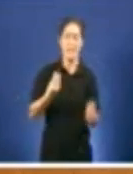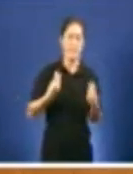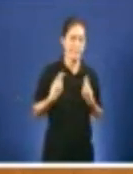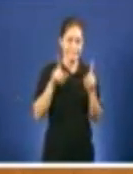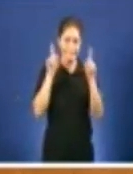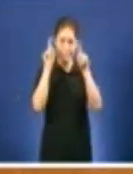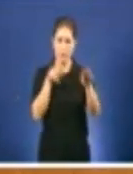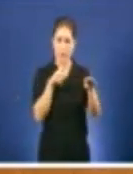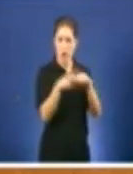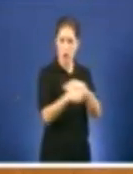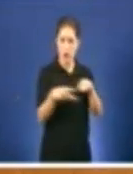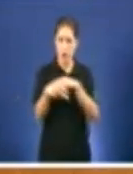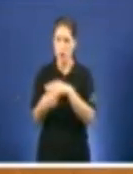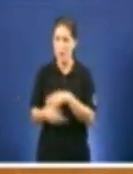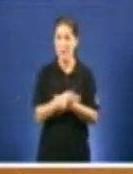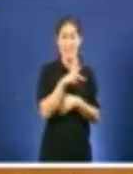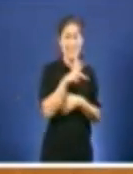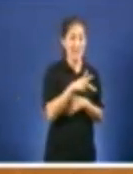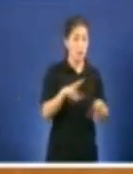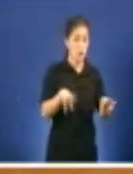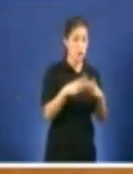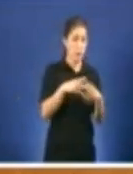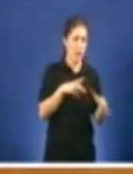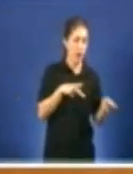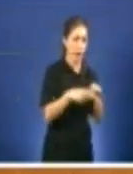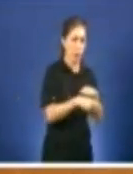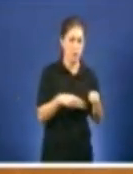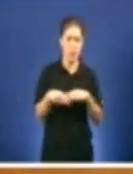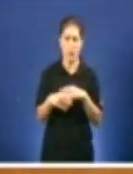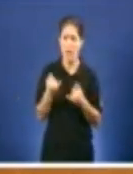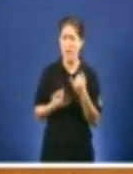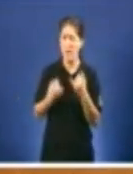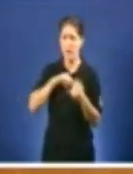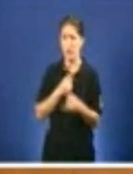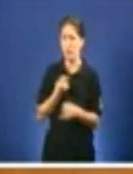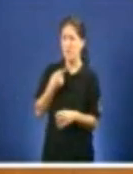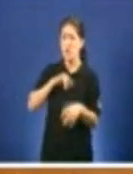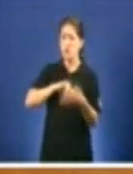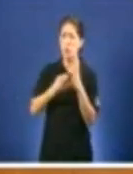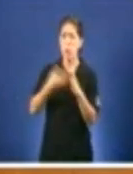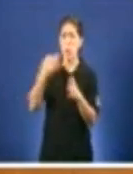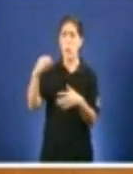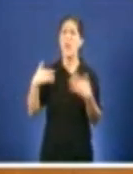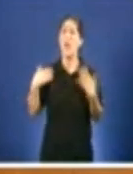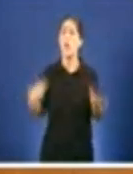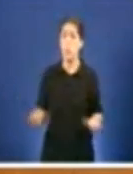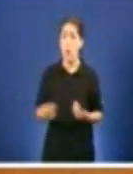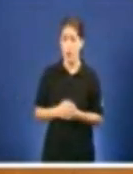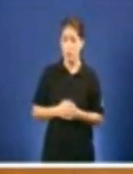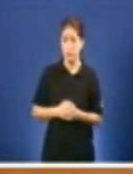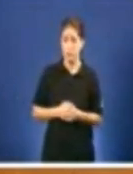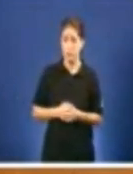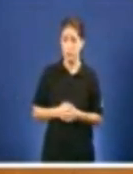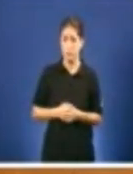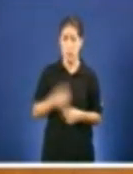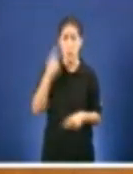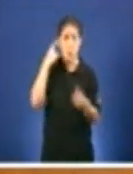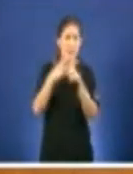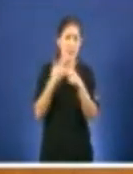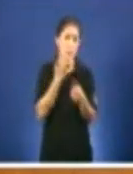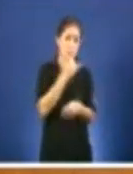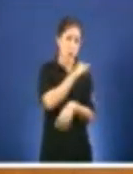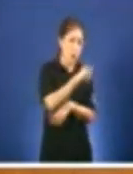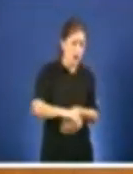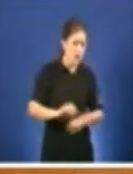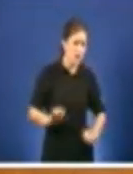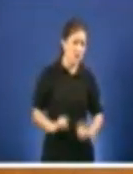os recortes en dereitos sociais. Por eso, considero que a única solución para este país, a única solución para poder sair desta